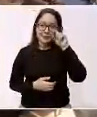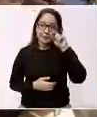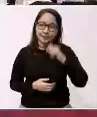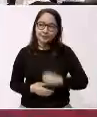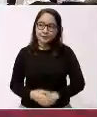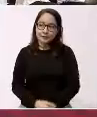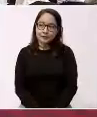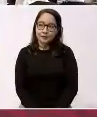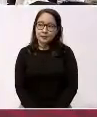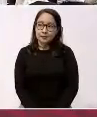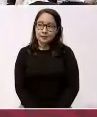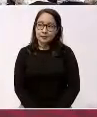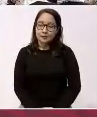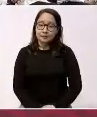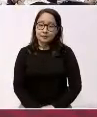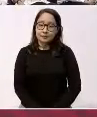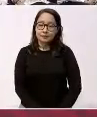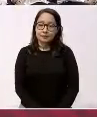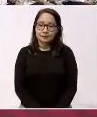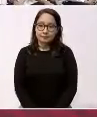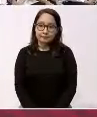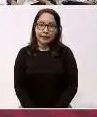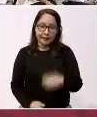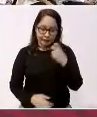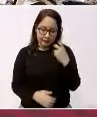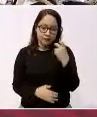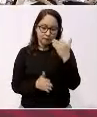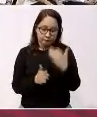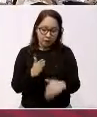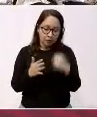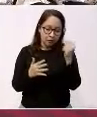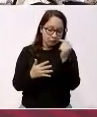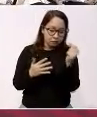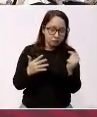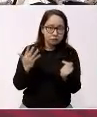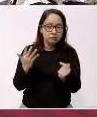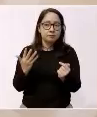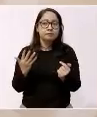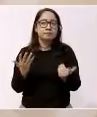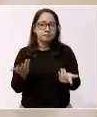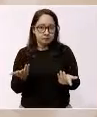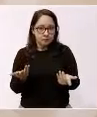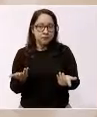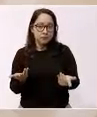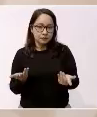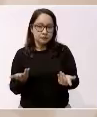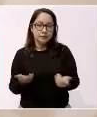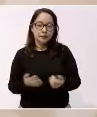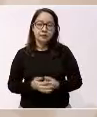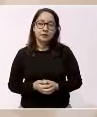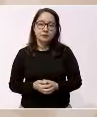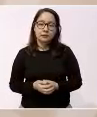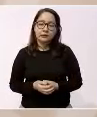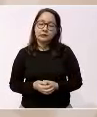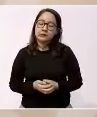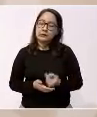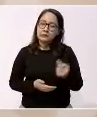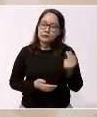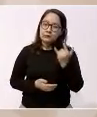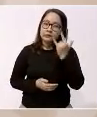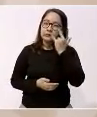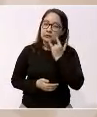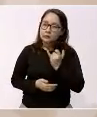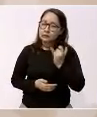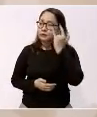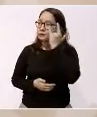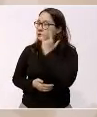Bueno, lo que nos falta, vamos a reforzar la producción de